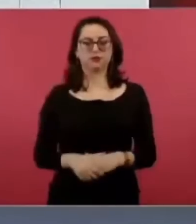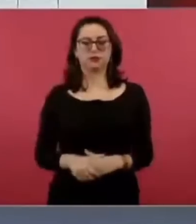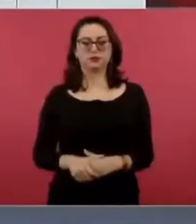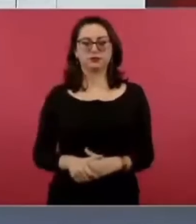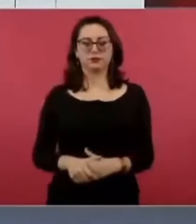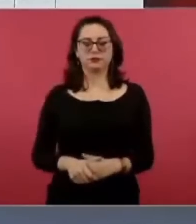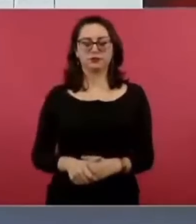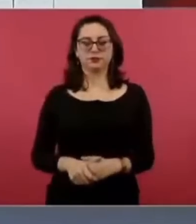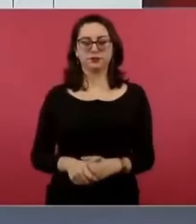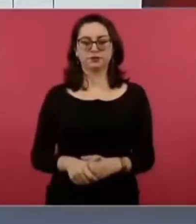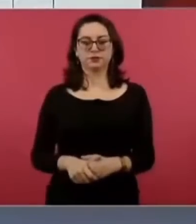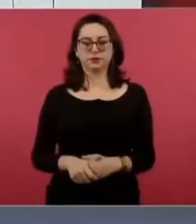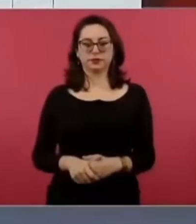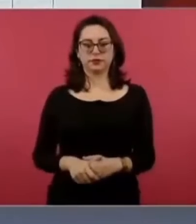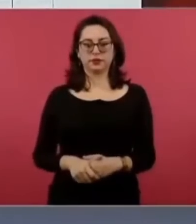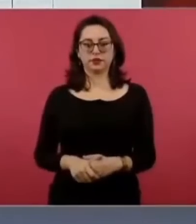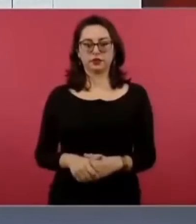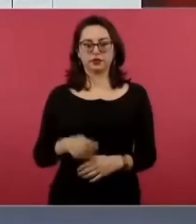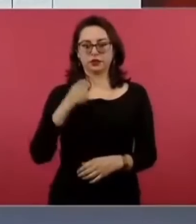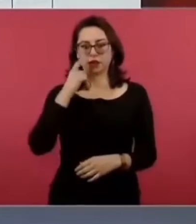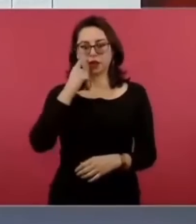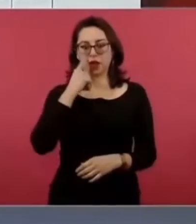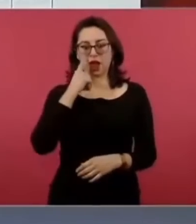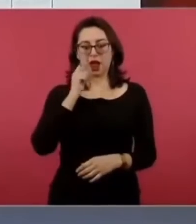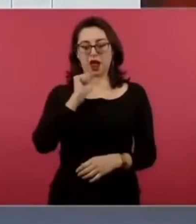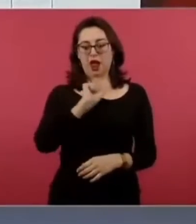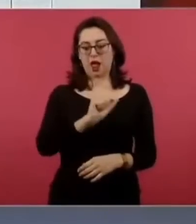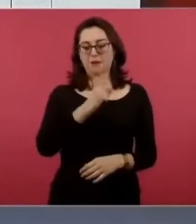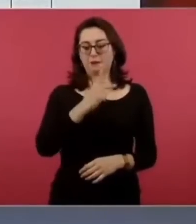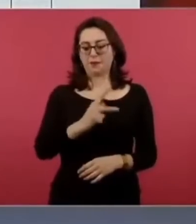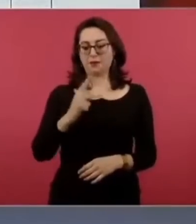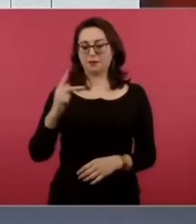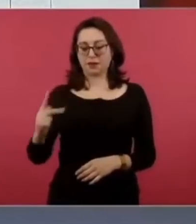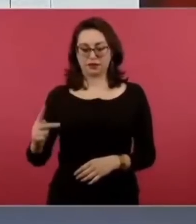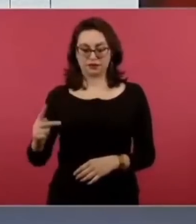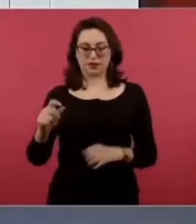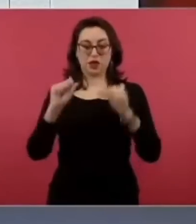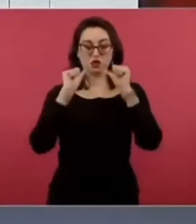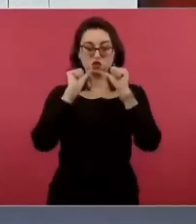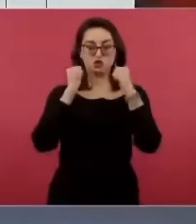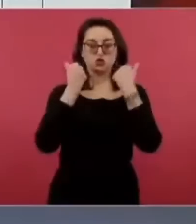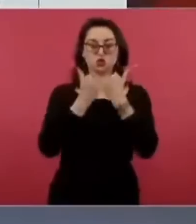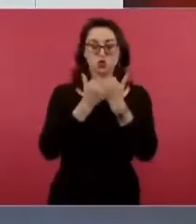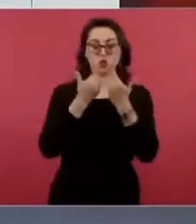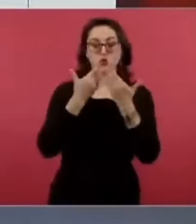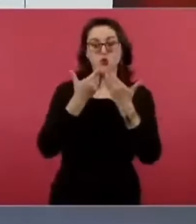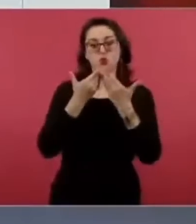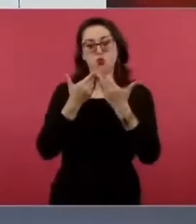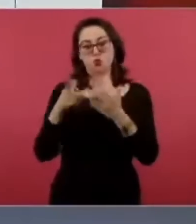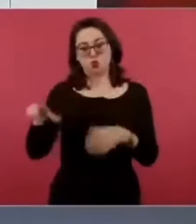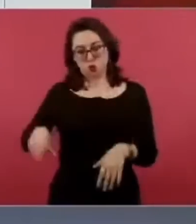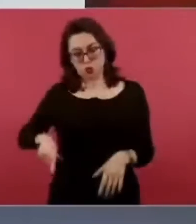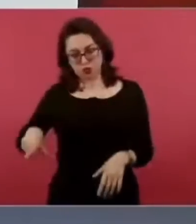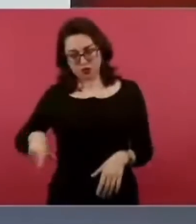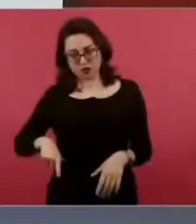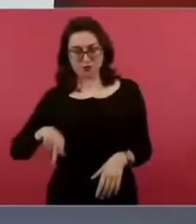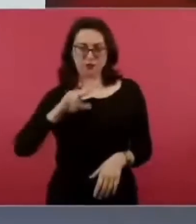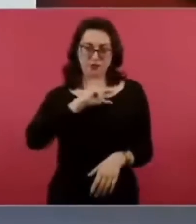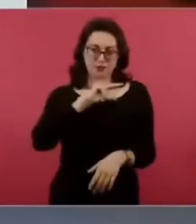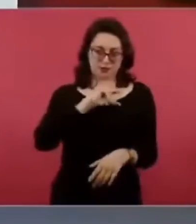se llaman asociación públicas privadas también del 17 25